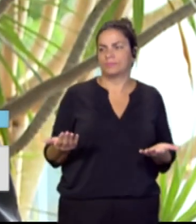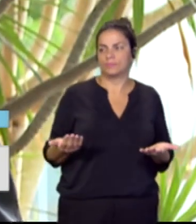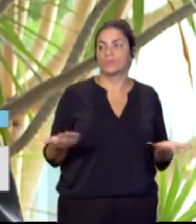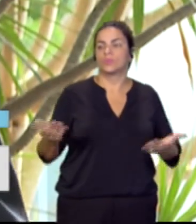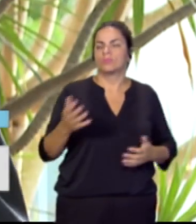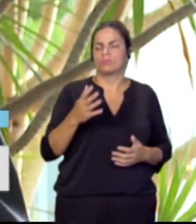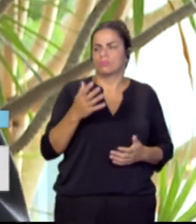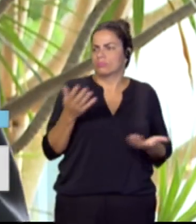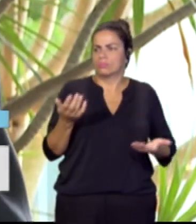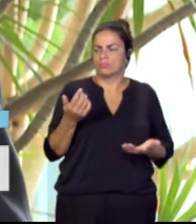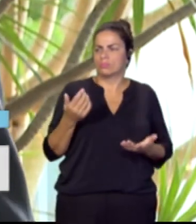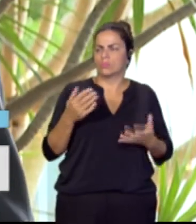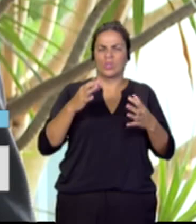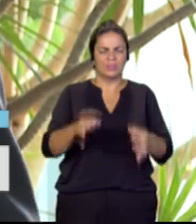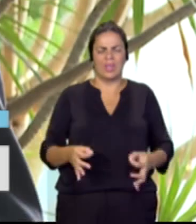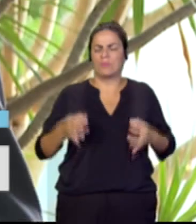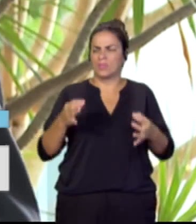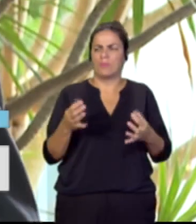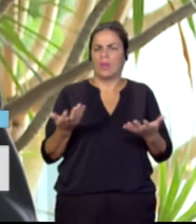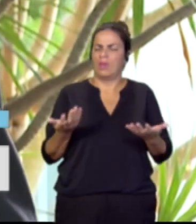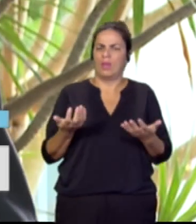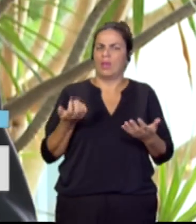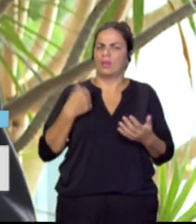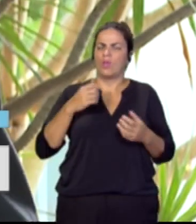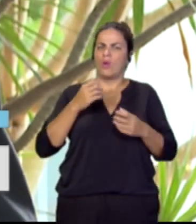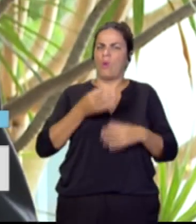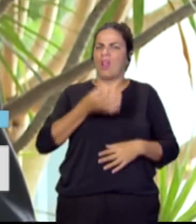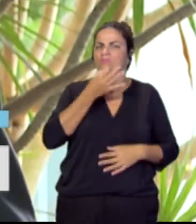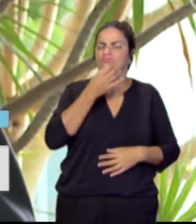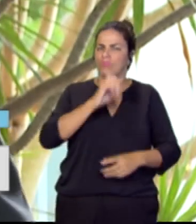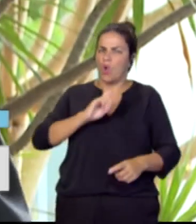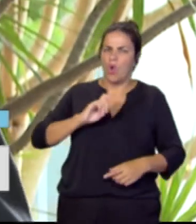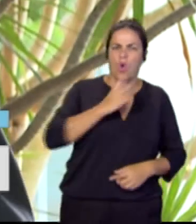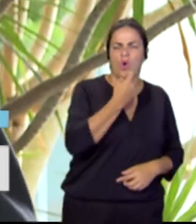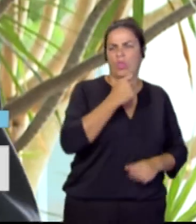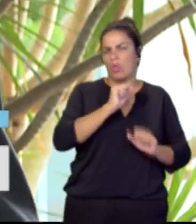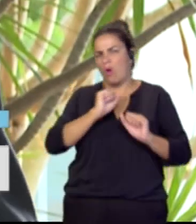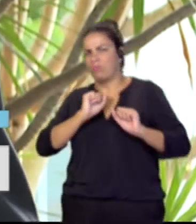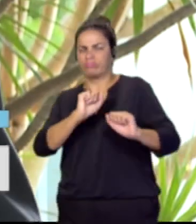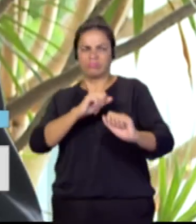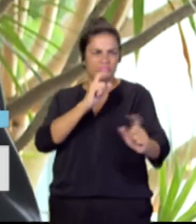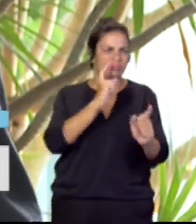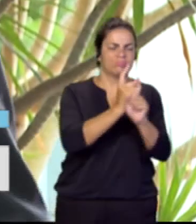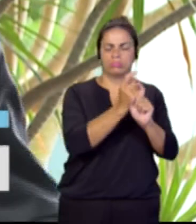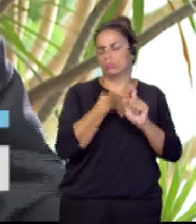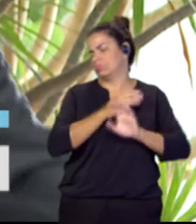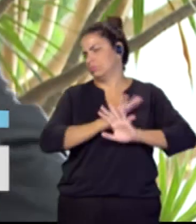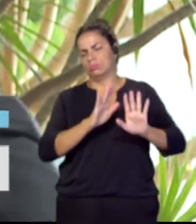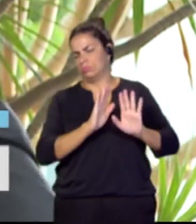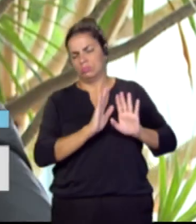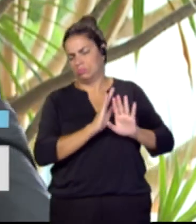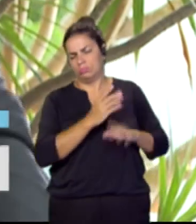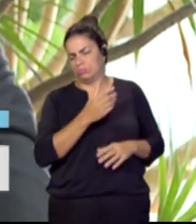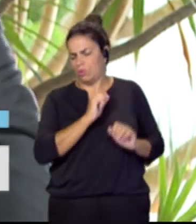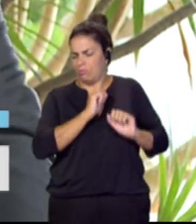estaré siempre contra todos estos fenómenos de odio y de rechazo. No aportan nada, complican tanto la